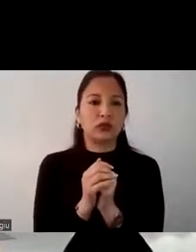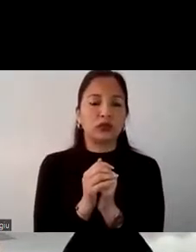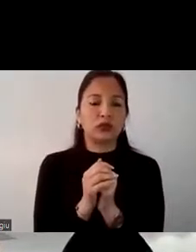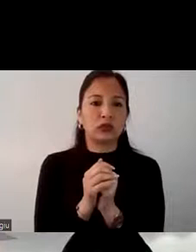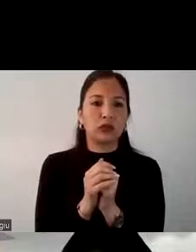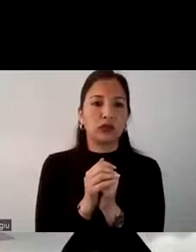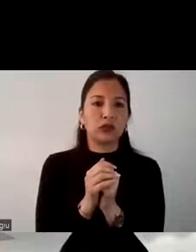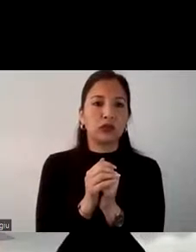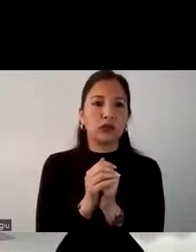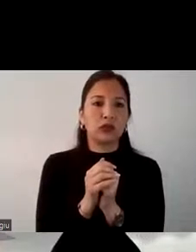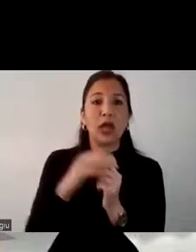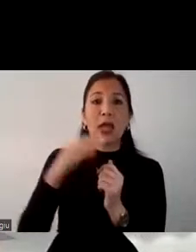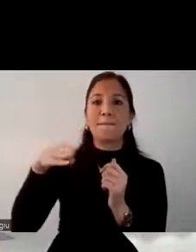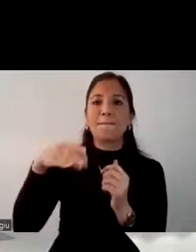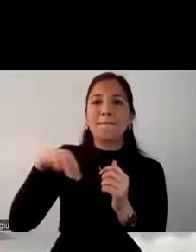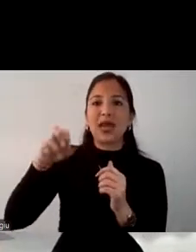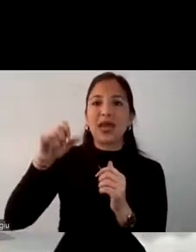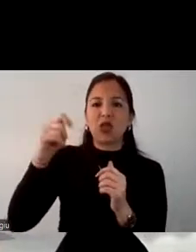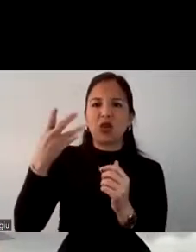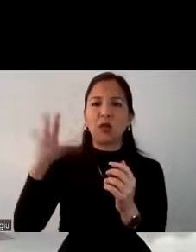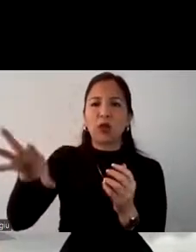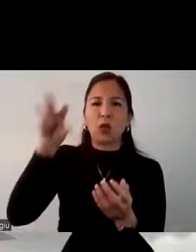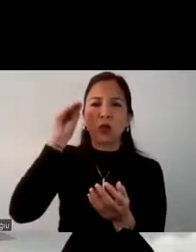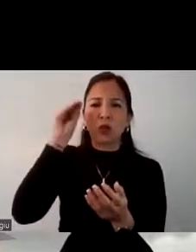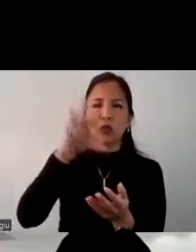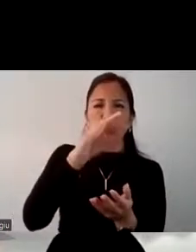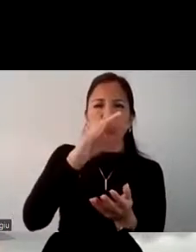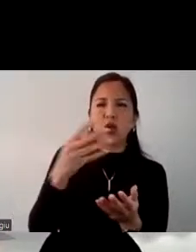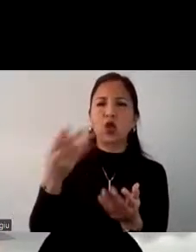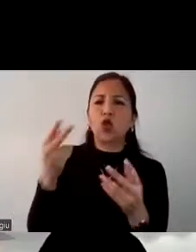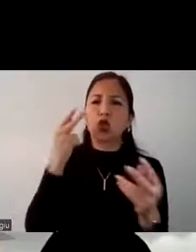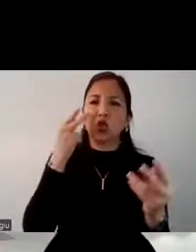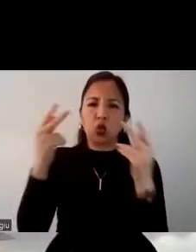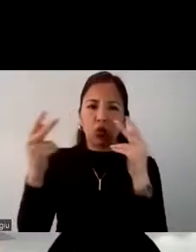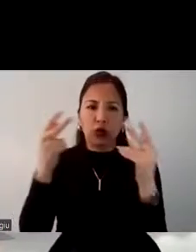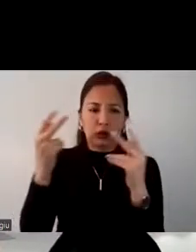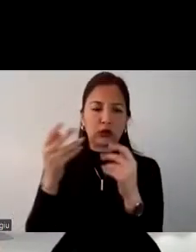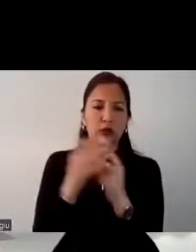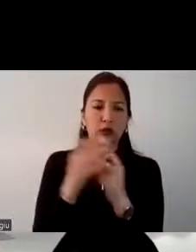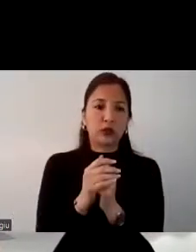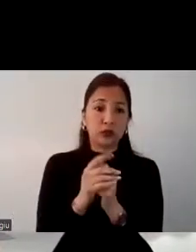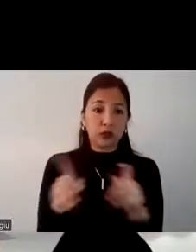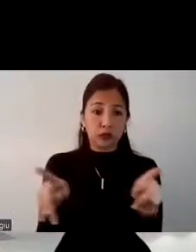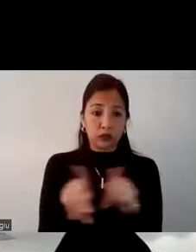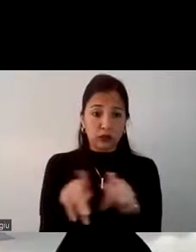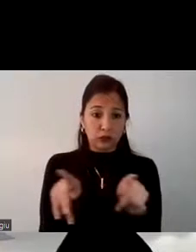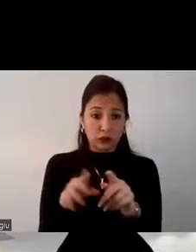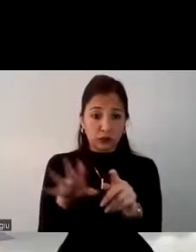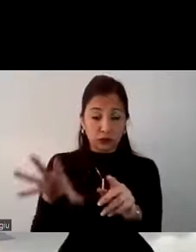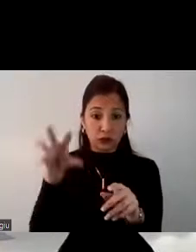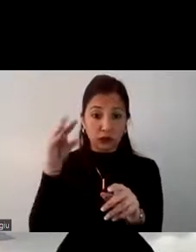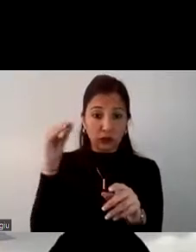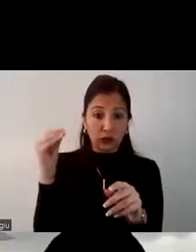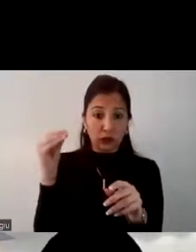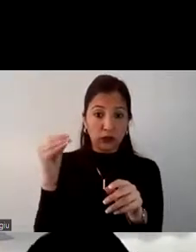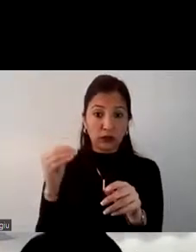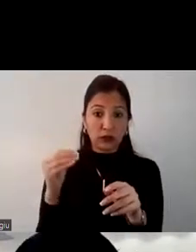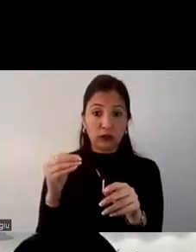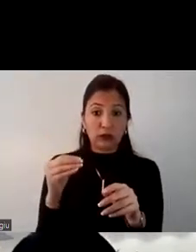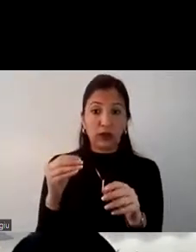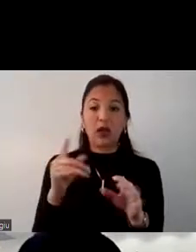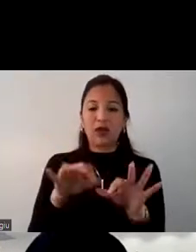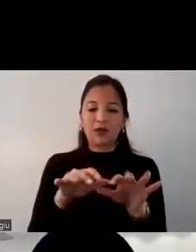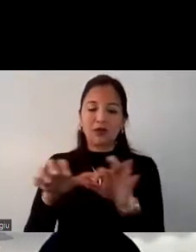medios utilizados para obtener información turística acá nuevamente volvemos a resaltar que es los medios